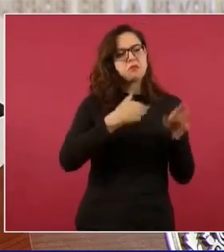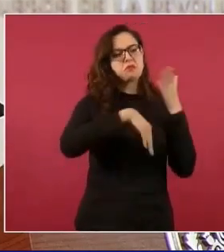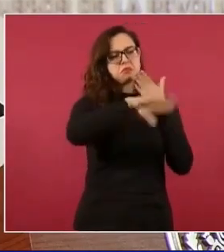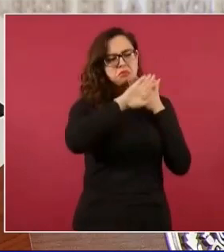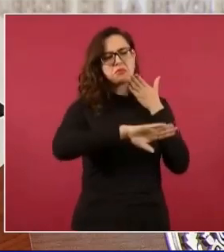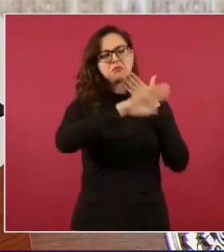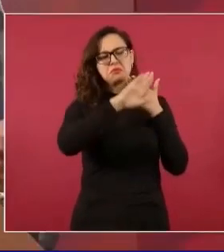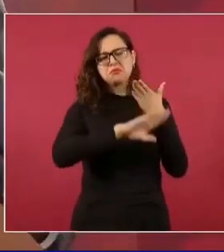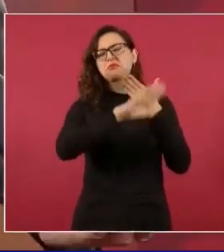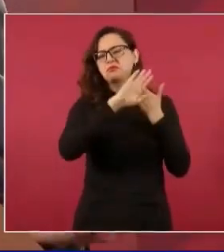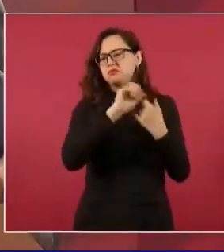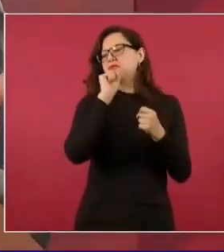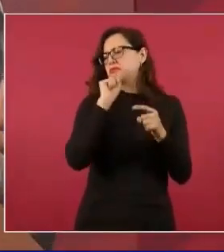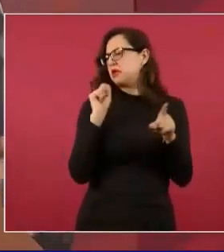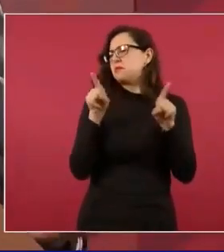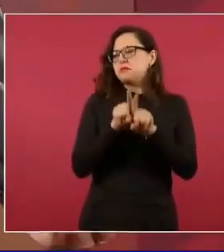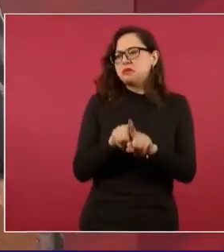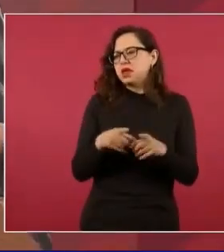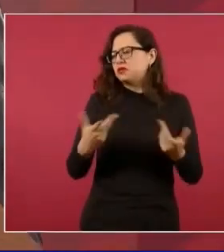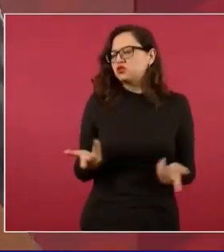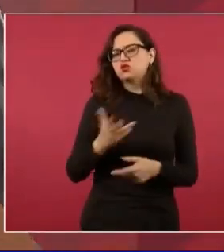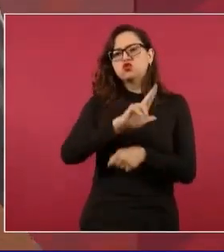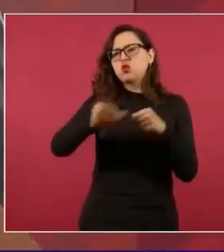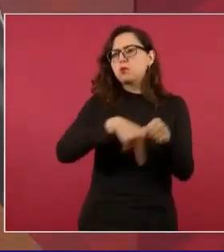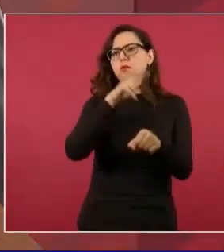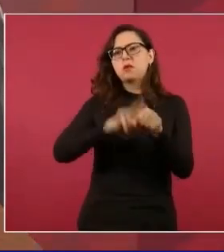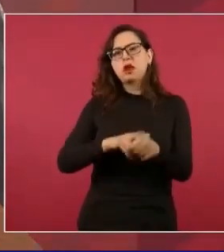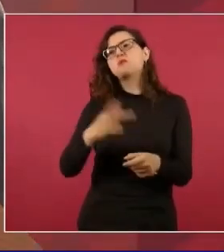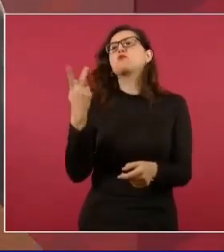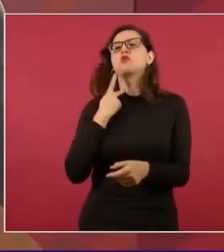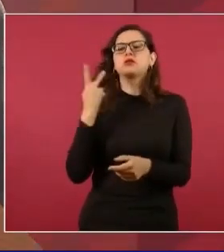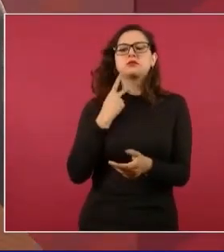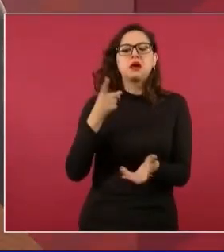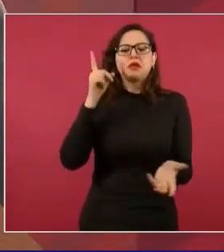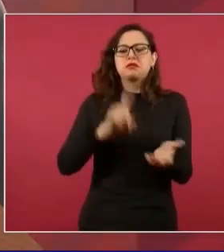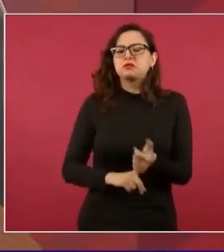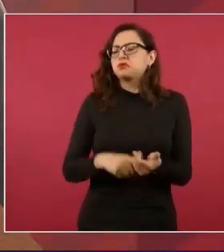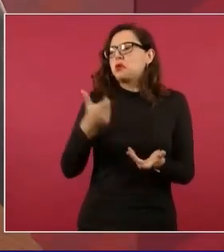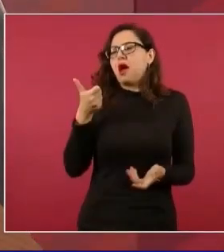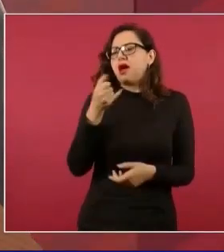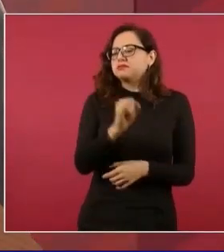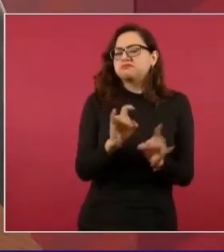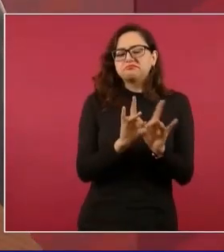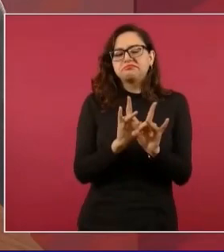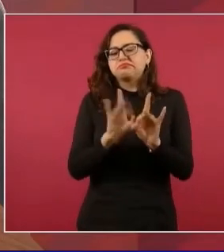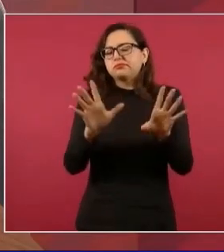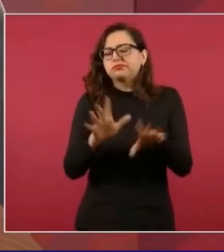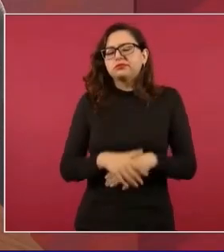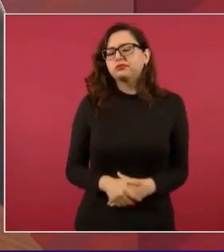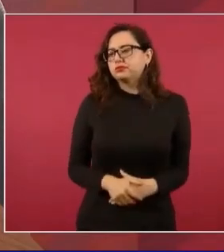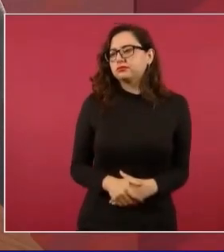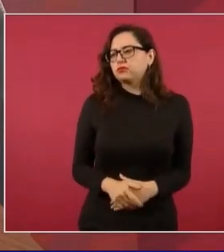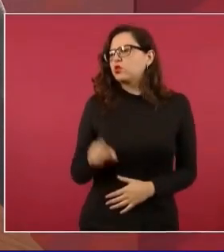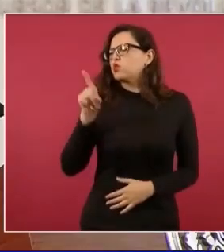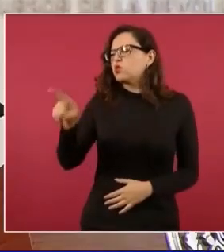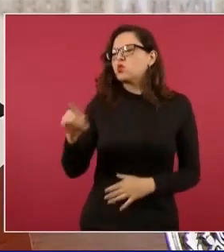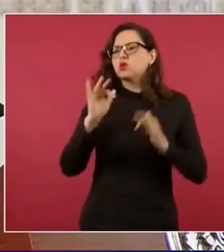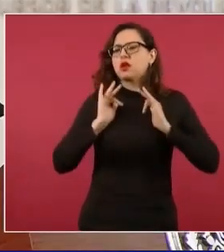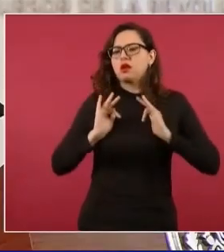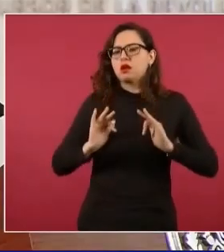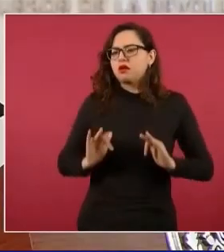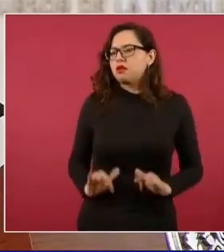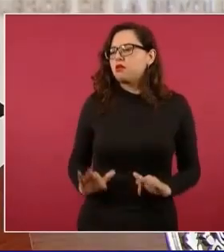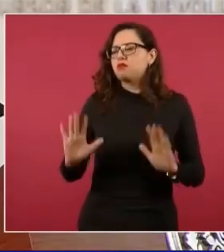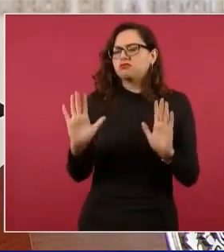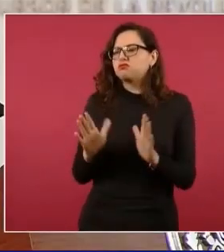No le hagas caso, yo tengo confianza en ti y ya.